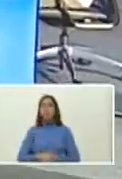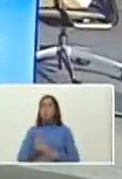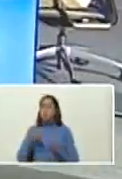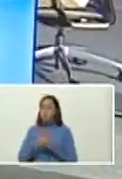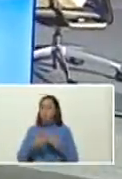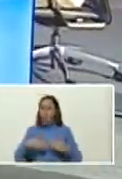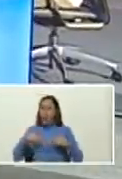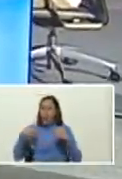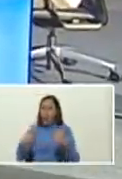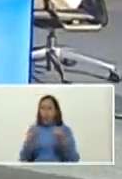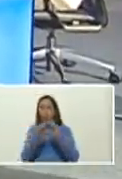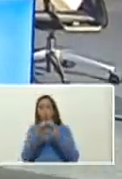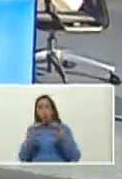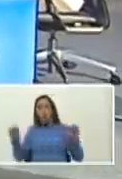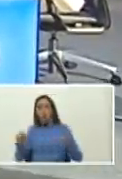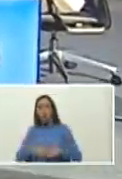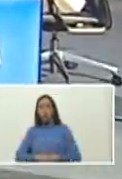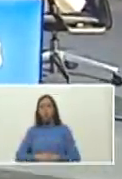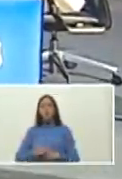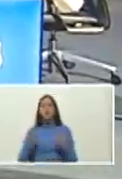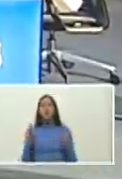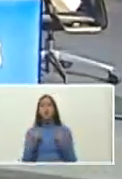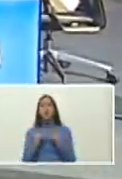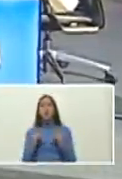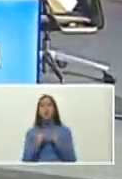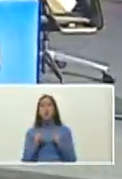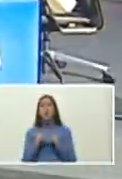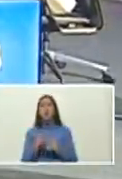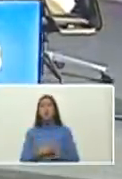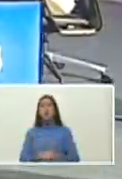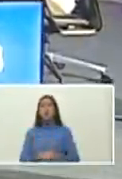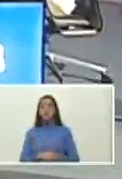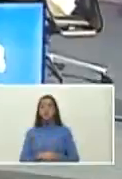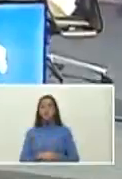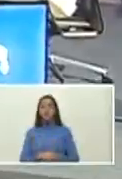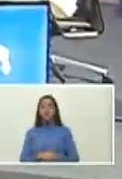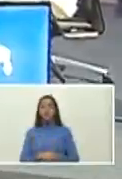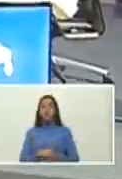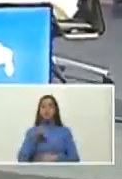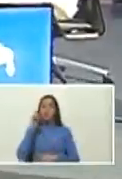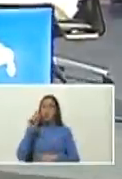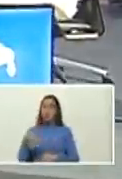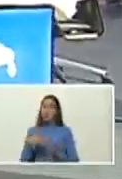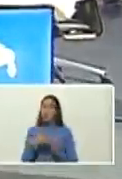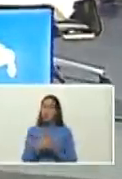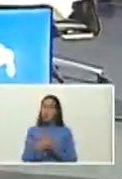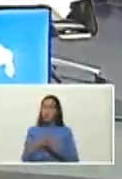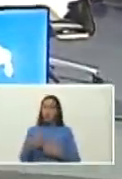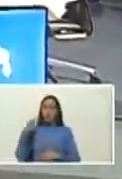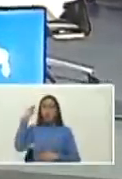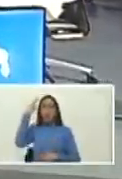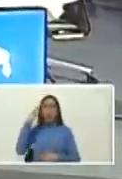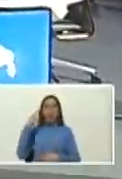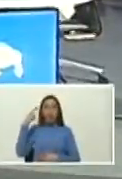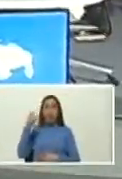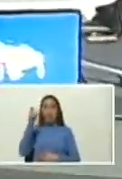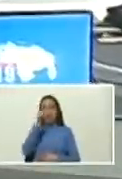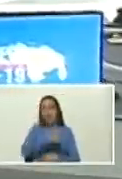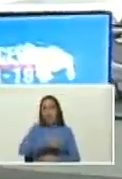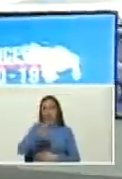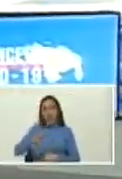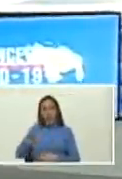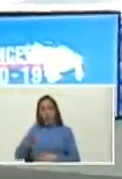educación y vivienda y lo que es la realidad del ciudadano